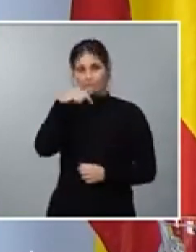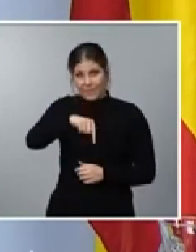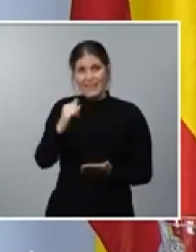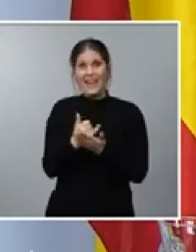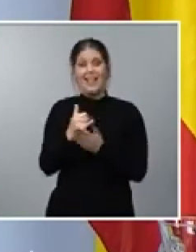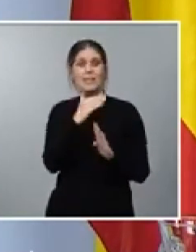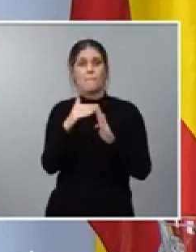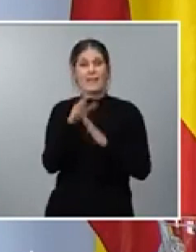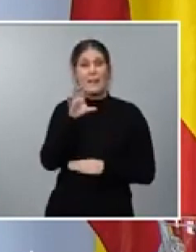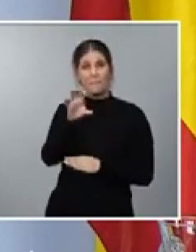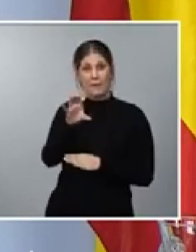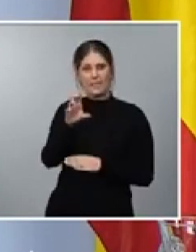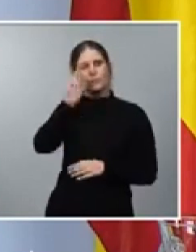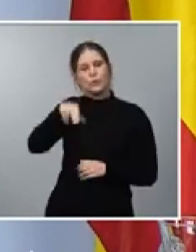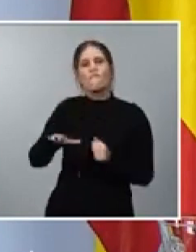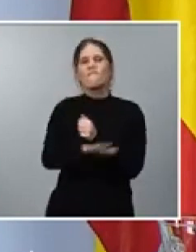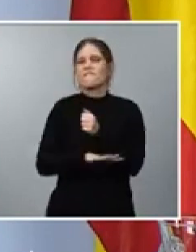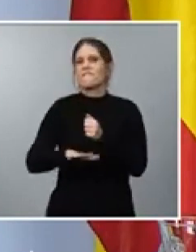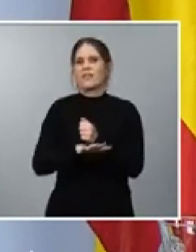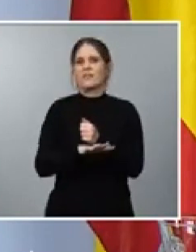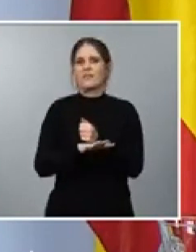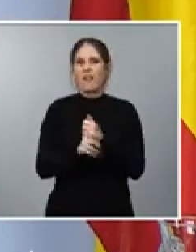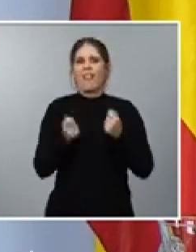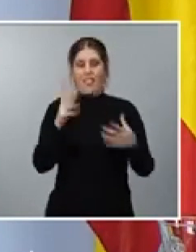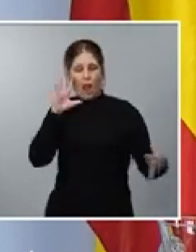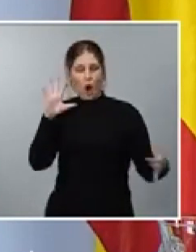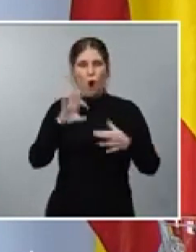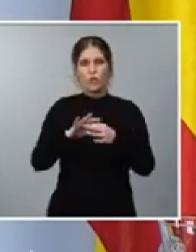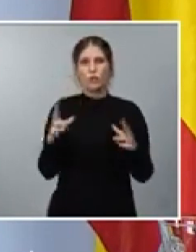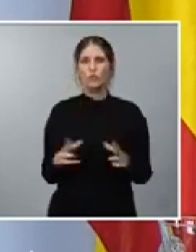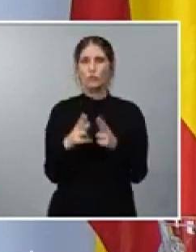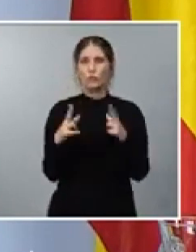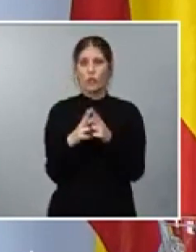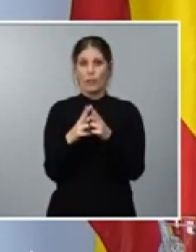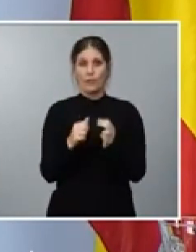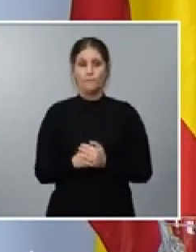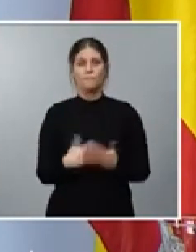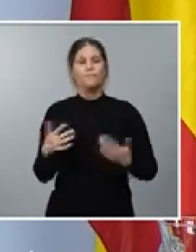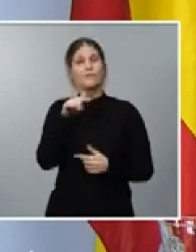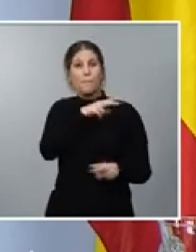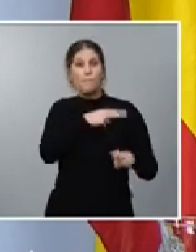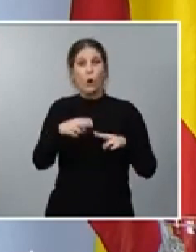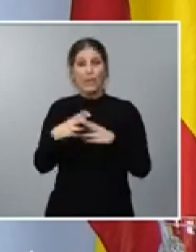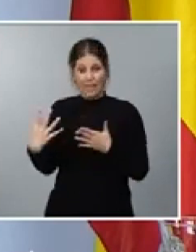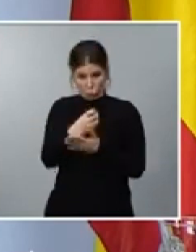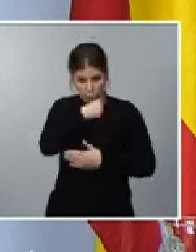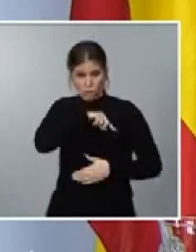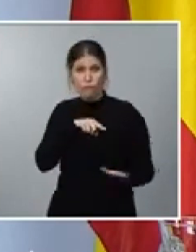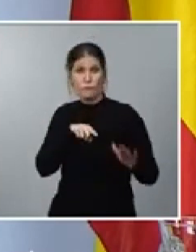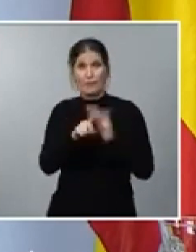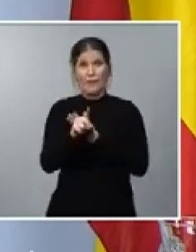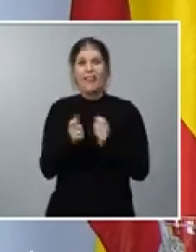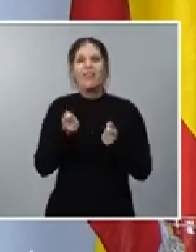país, el cimiento y la base que permiten la cohesión social y, por tanto, todas las políticas que impulsamos están